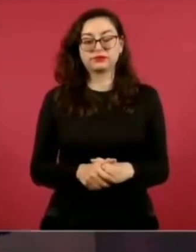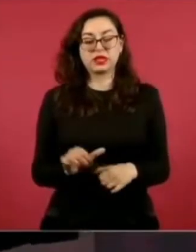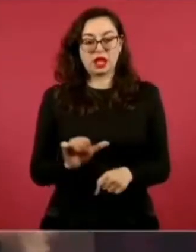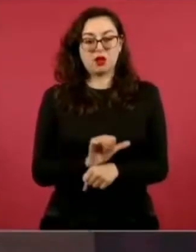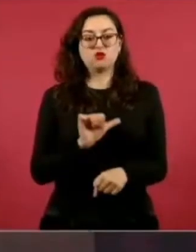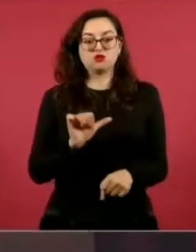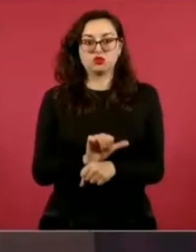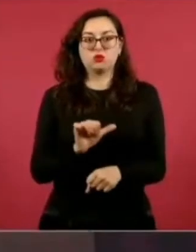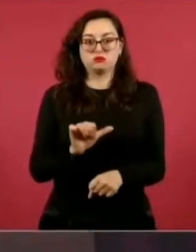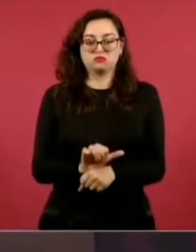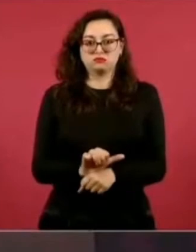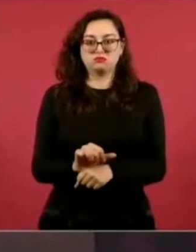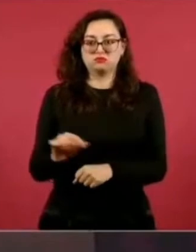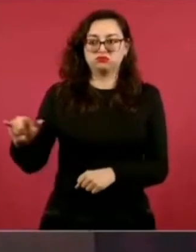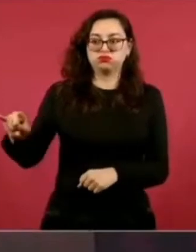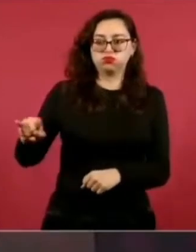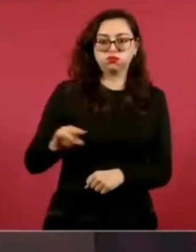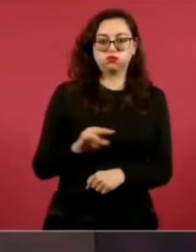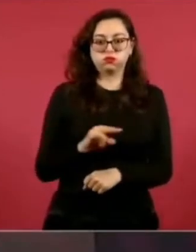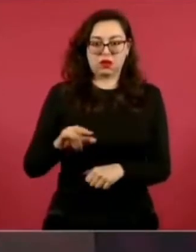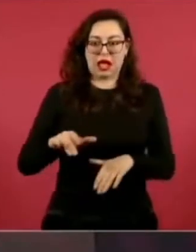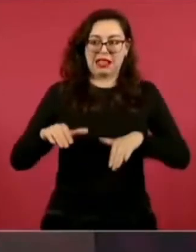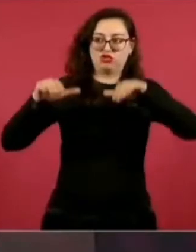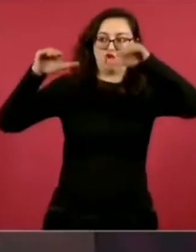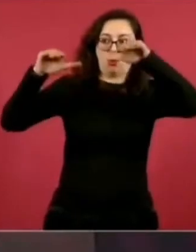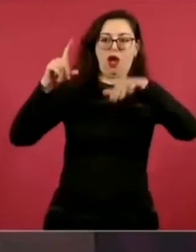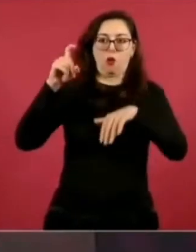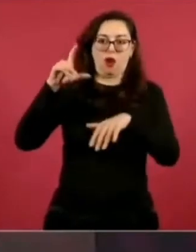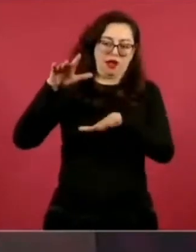especiales, en carros altos.